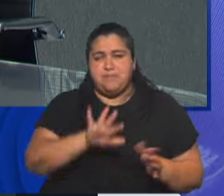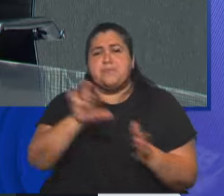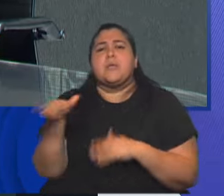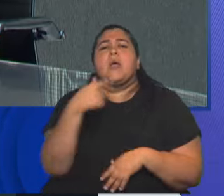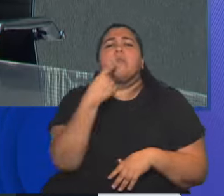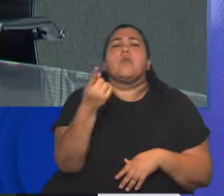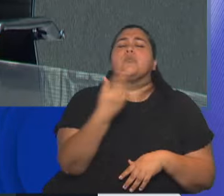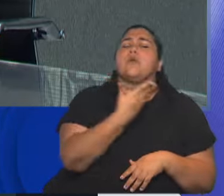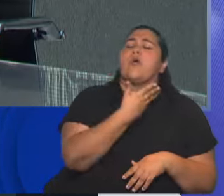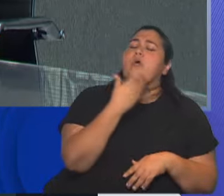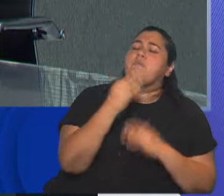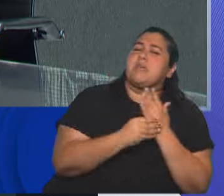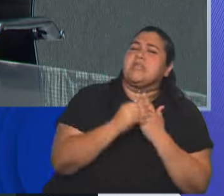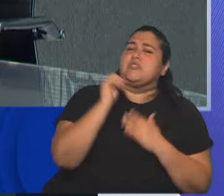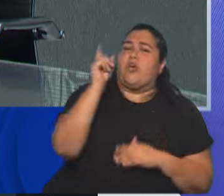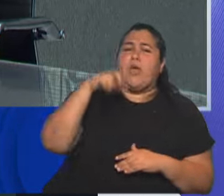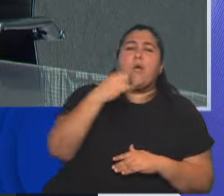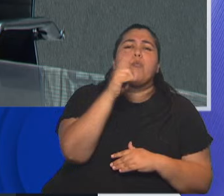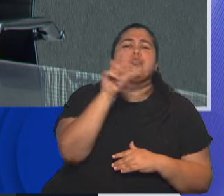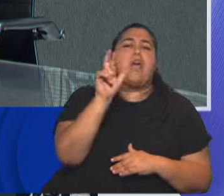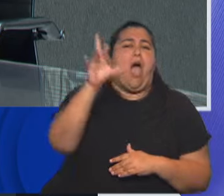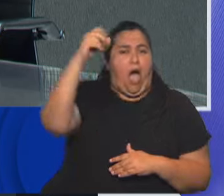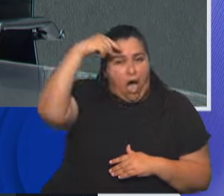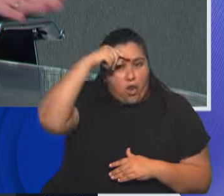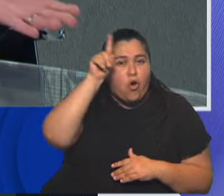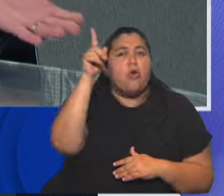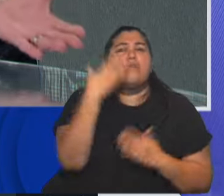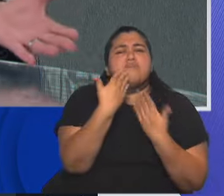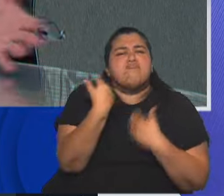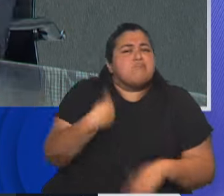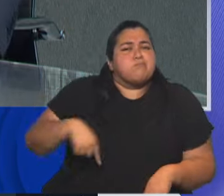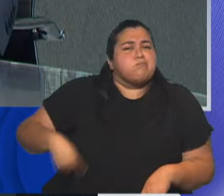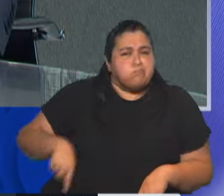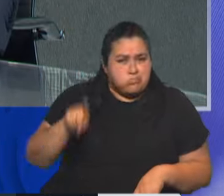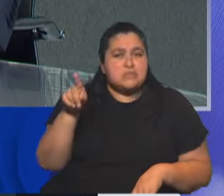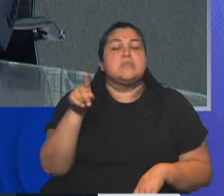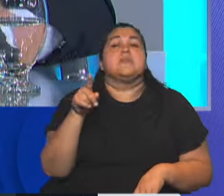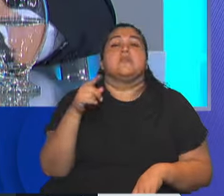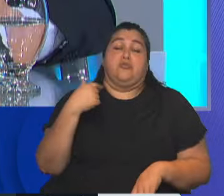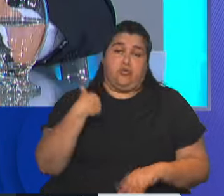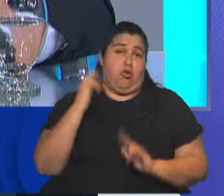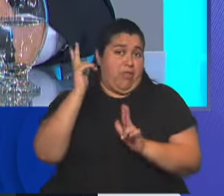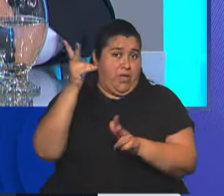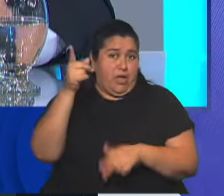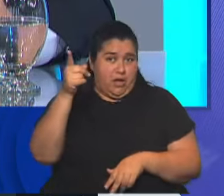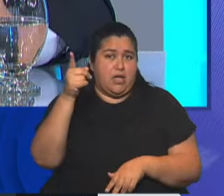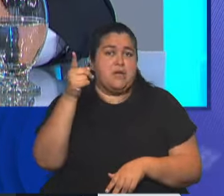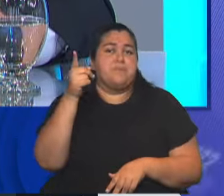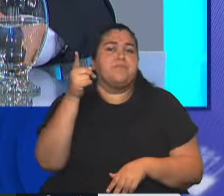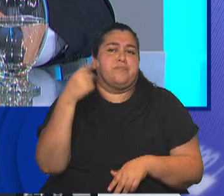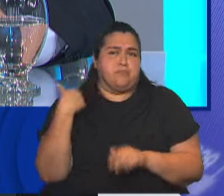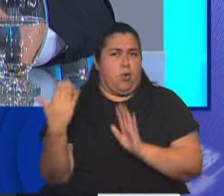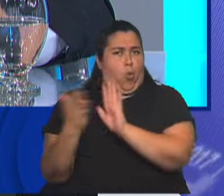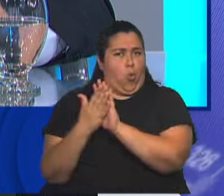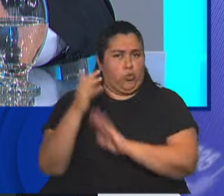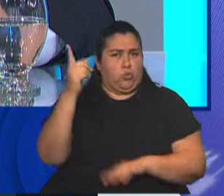Puyaro, ministro? Puyaro, sí. tiene muchos proyectos, obviamente, para combatir el narcotráfico. Exacto, yo lo dije en conjunto,